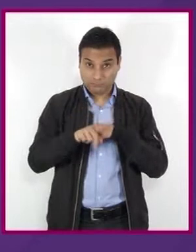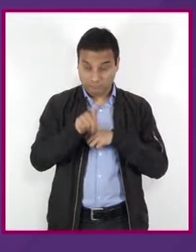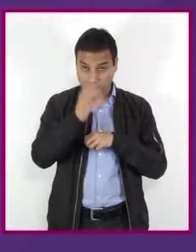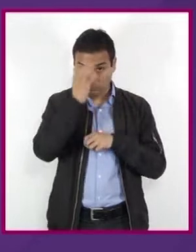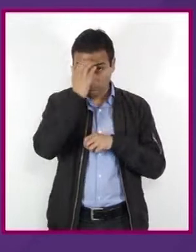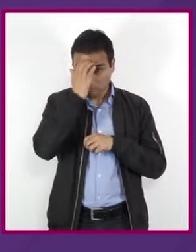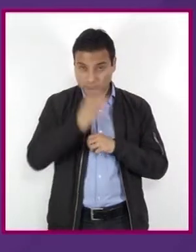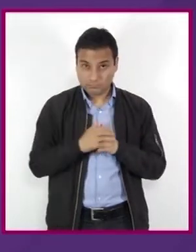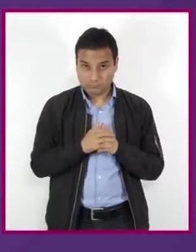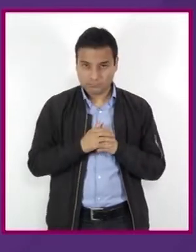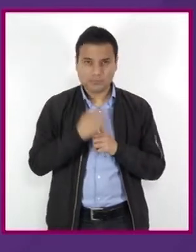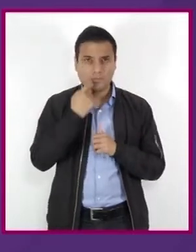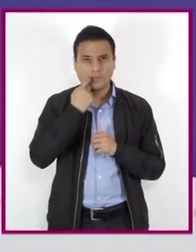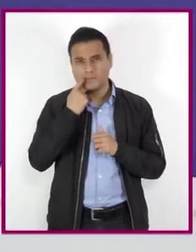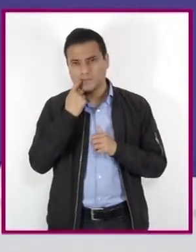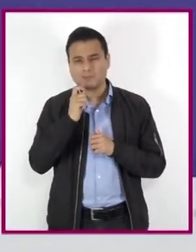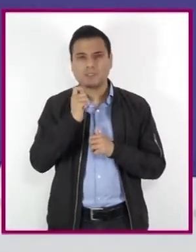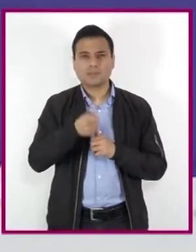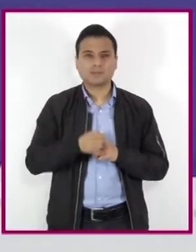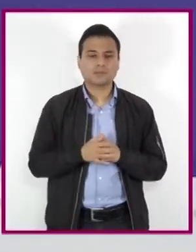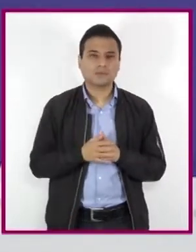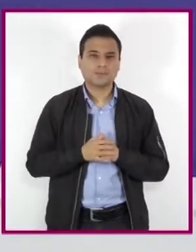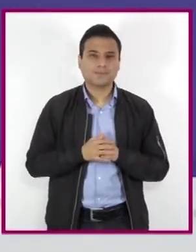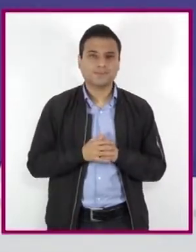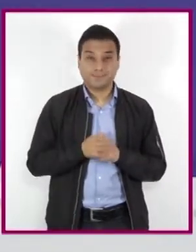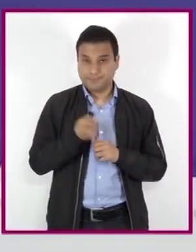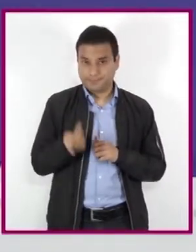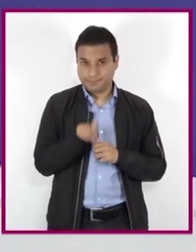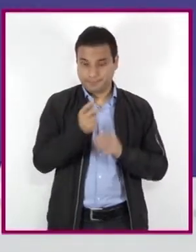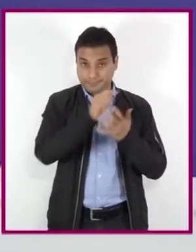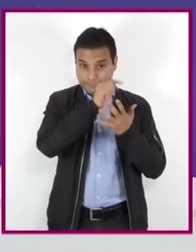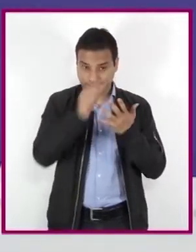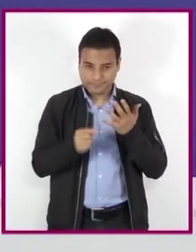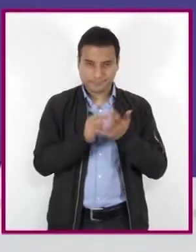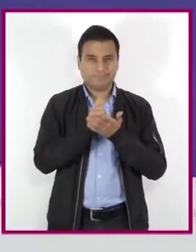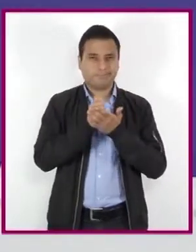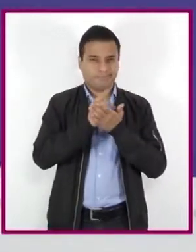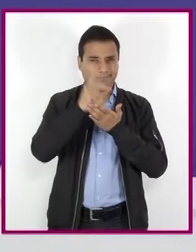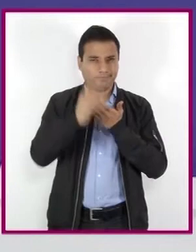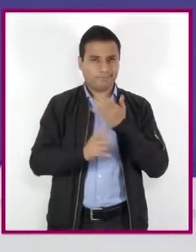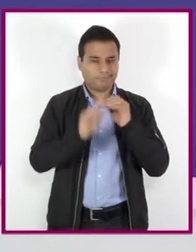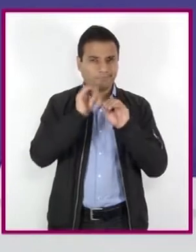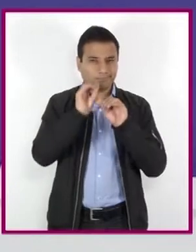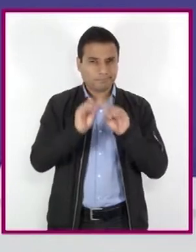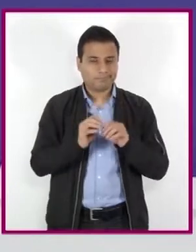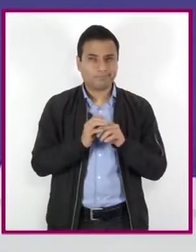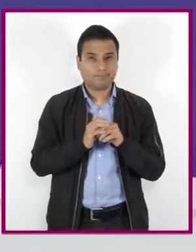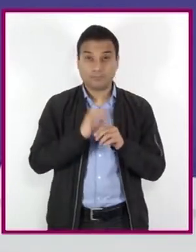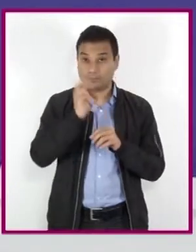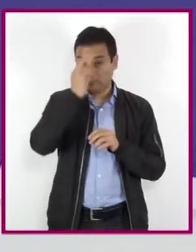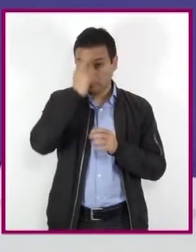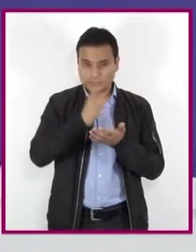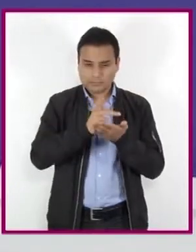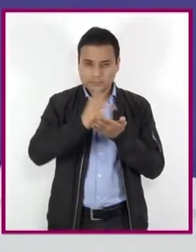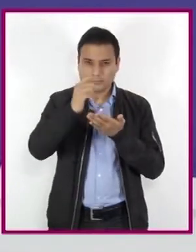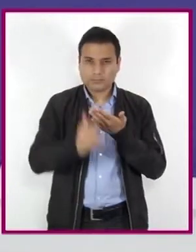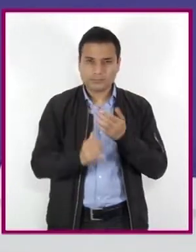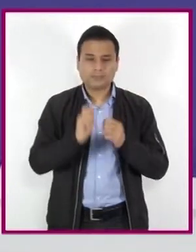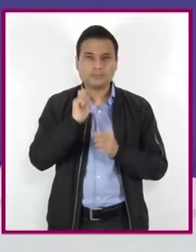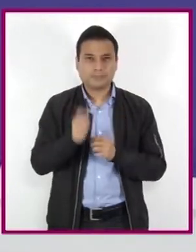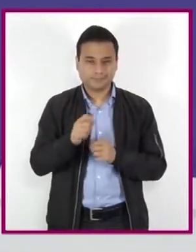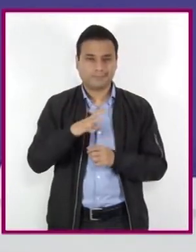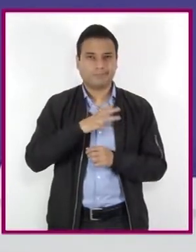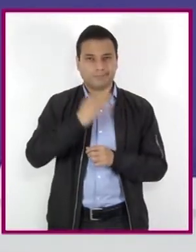¿Qué es una adicción? Consideren estas preguntas para desarrollar su proyecto. Recuerden que un proyecto consta de cuatro